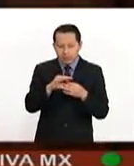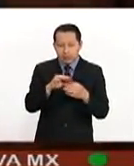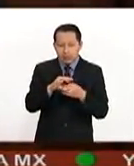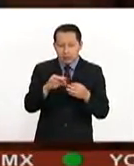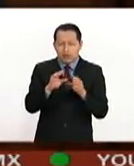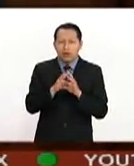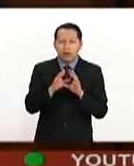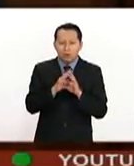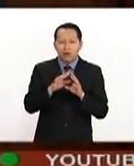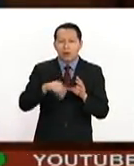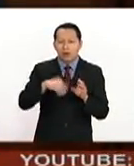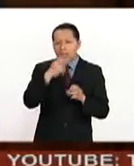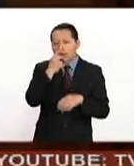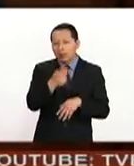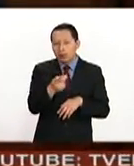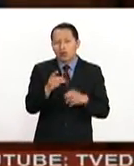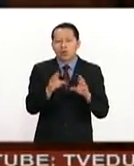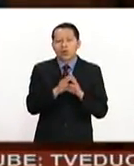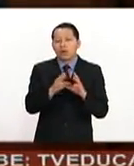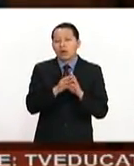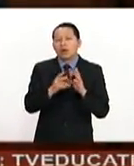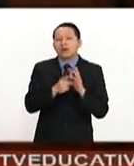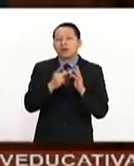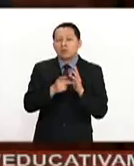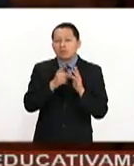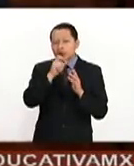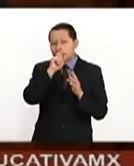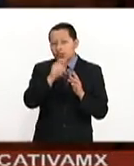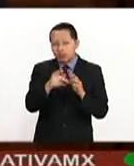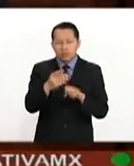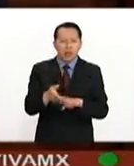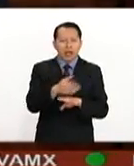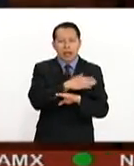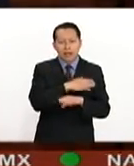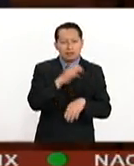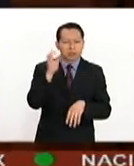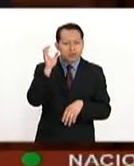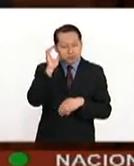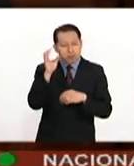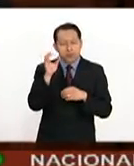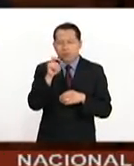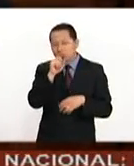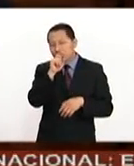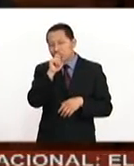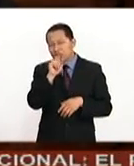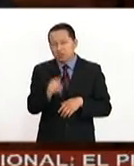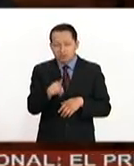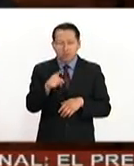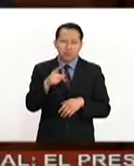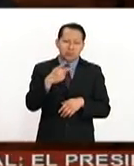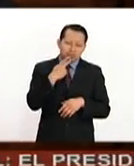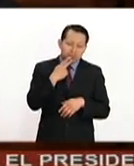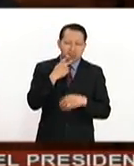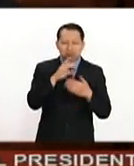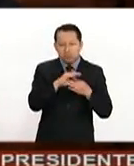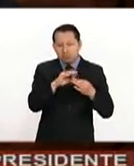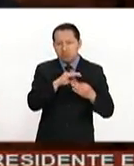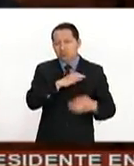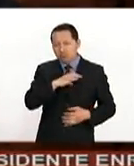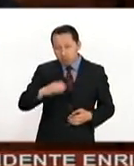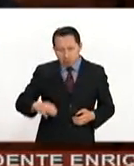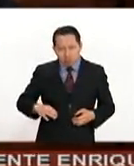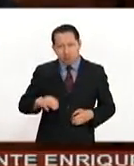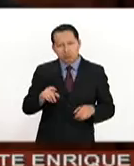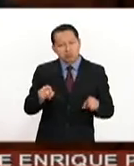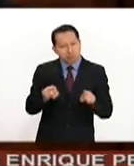como decía yo antes, fue una reafirmación de lo que hemos escuchado, de lo que escuchamos en la campaña presidencial y lo que